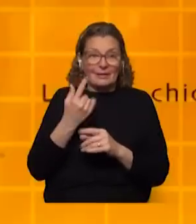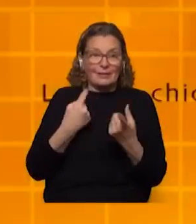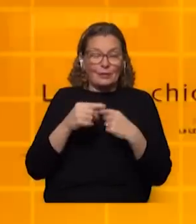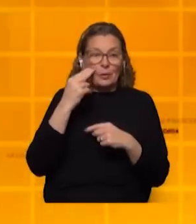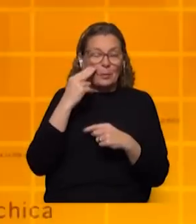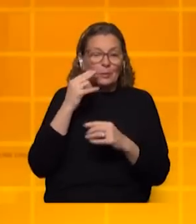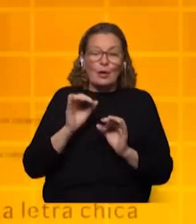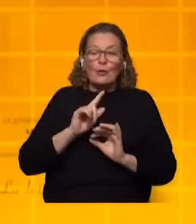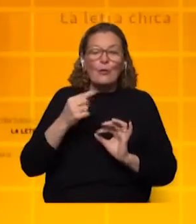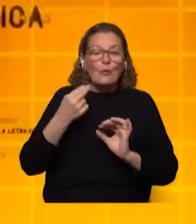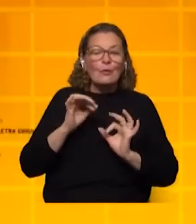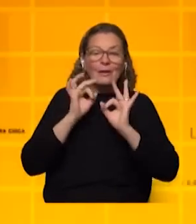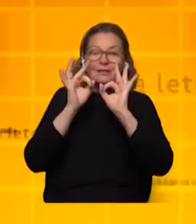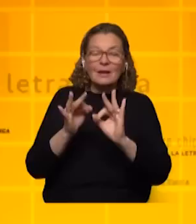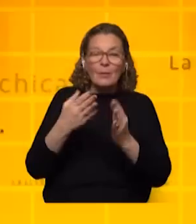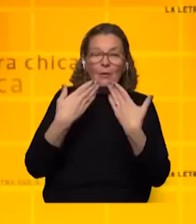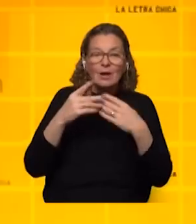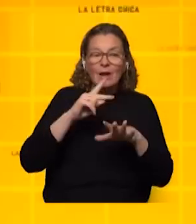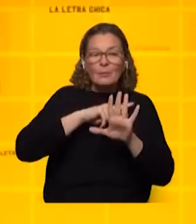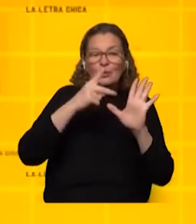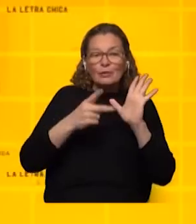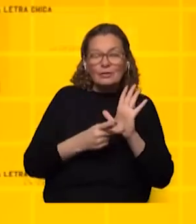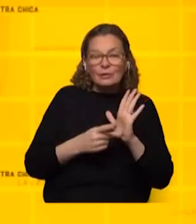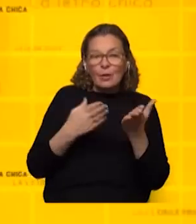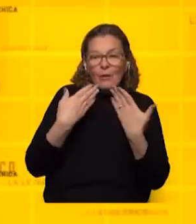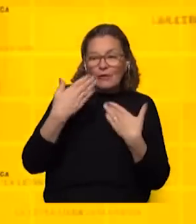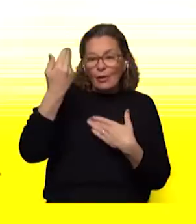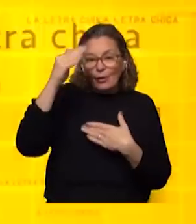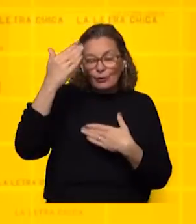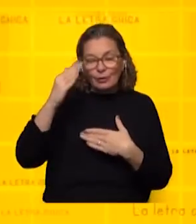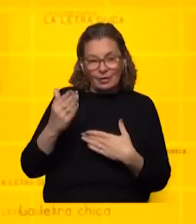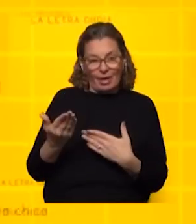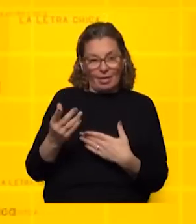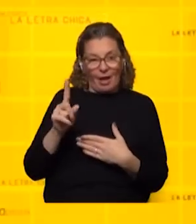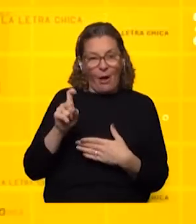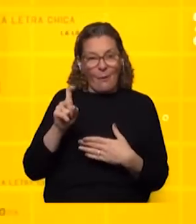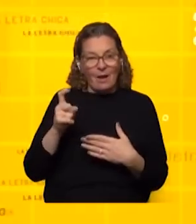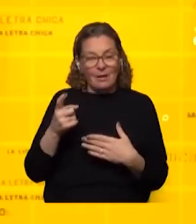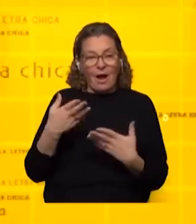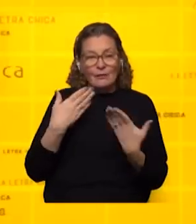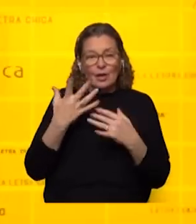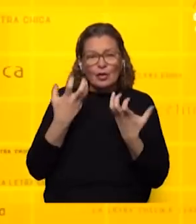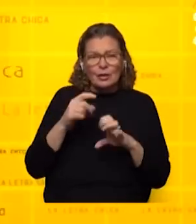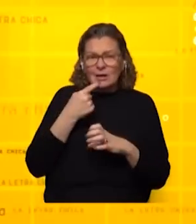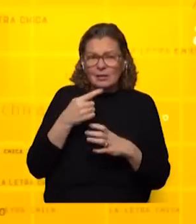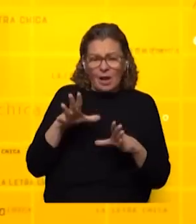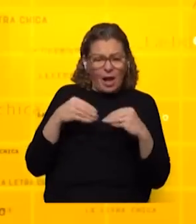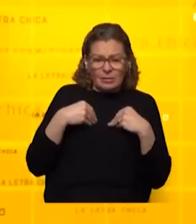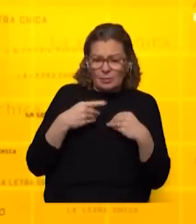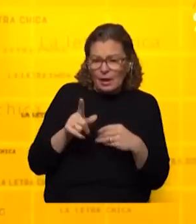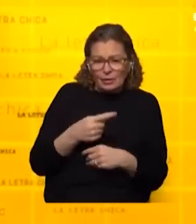no logramos nunca sobre el proyecto Neptuno hablar con las autoridades de OCE. Que se nos puede hablar, no significa que estén de acuerdo con nosotros.